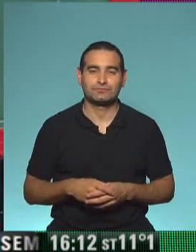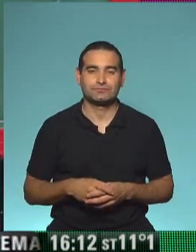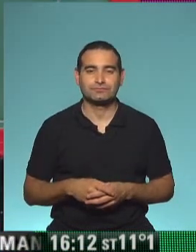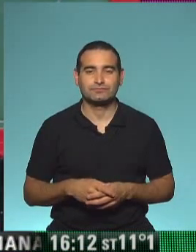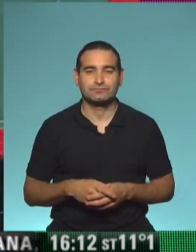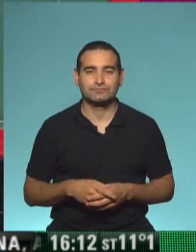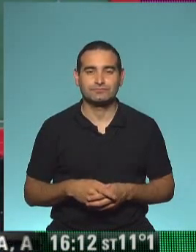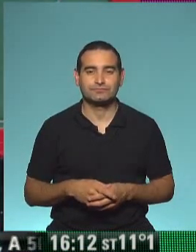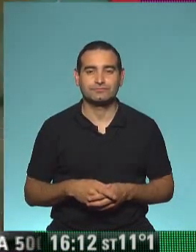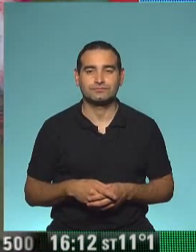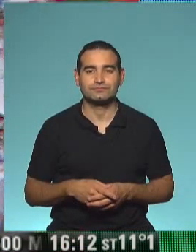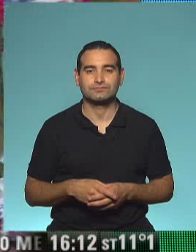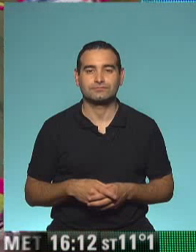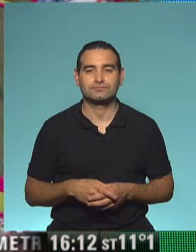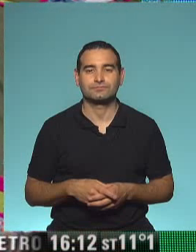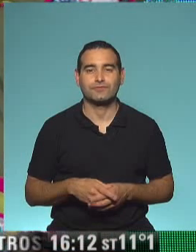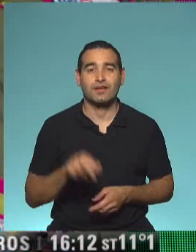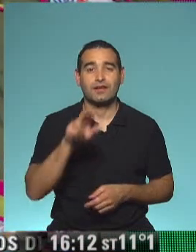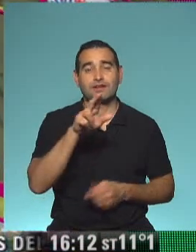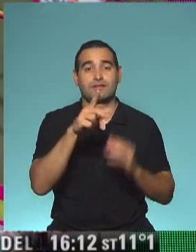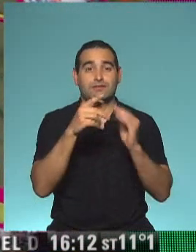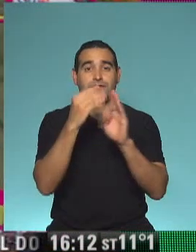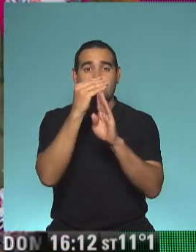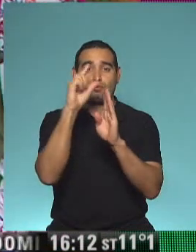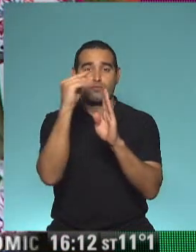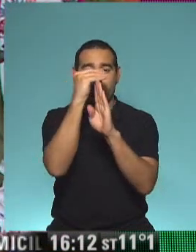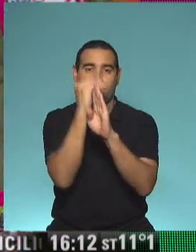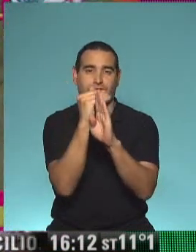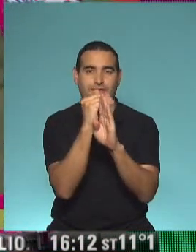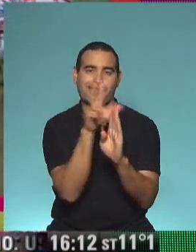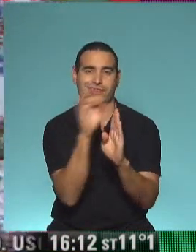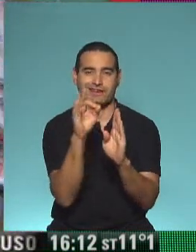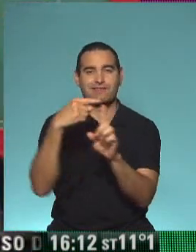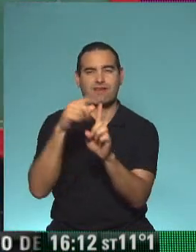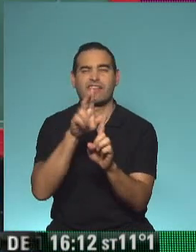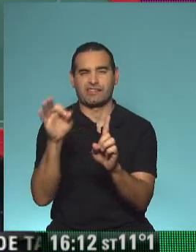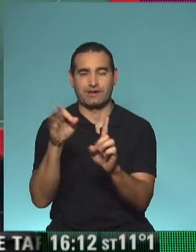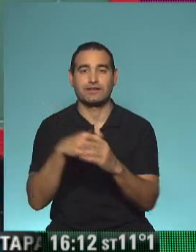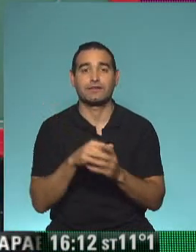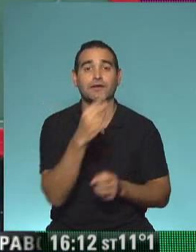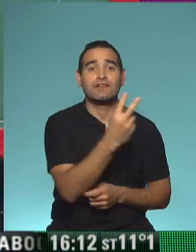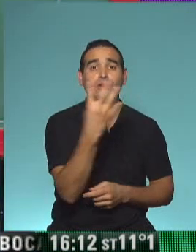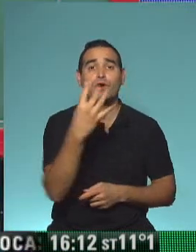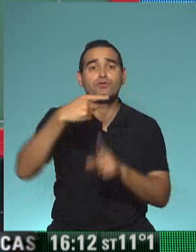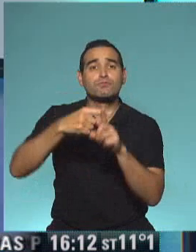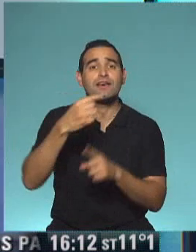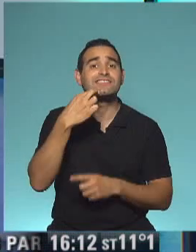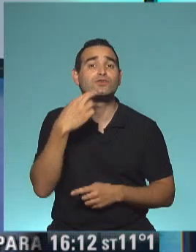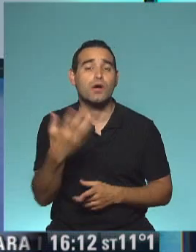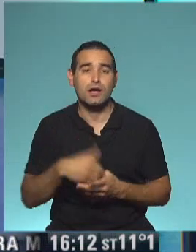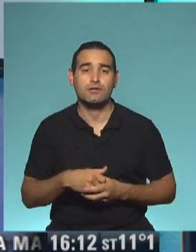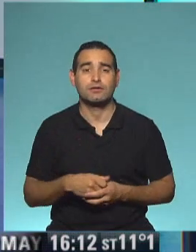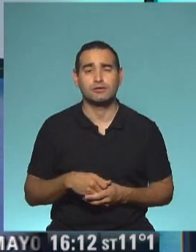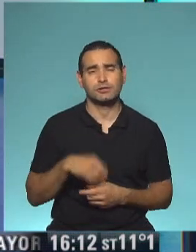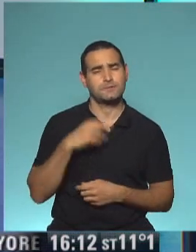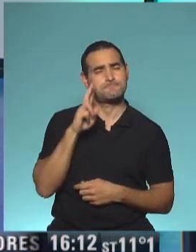a 30 más 30. Muy bien. Bien. 24 más 19. ¿Qué les pasa? Y acá